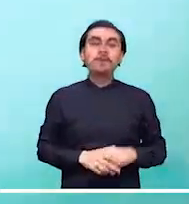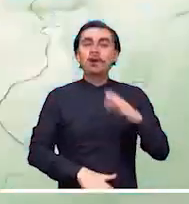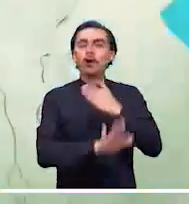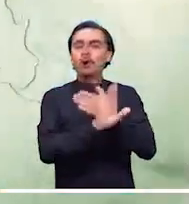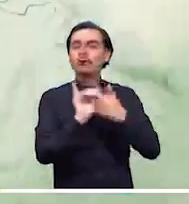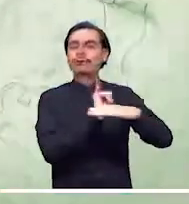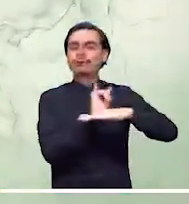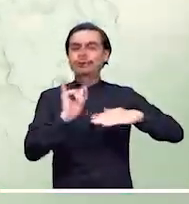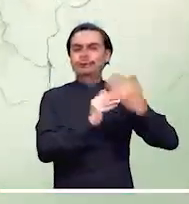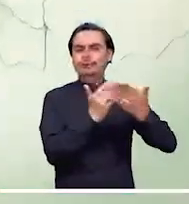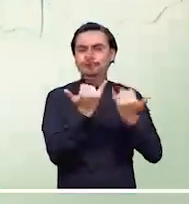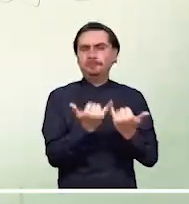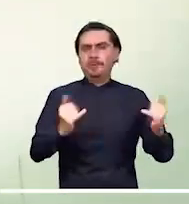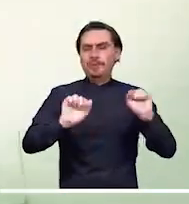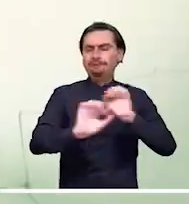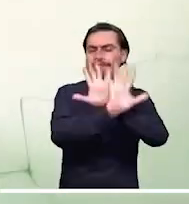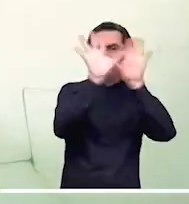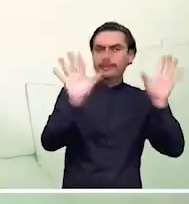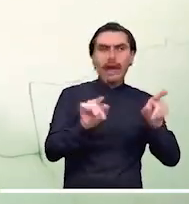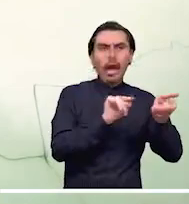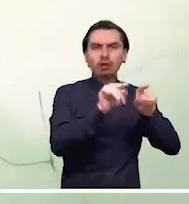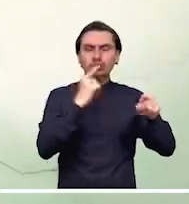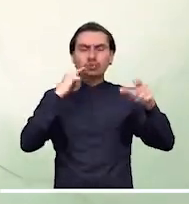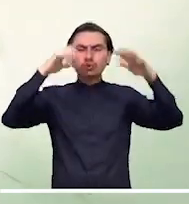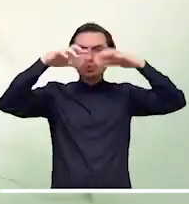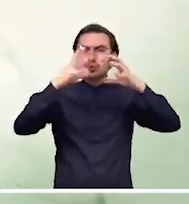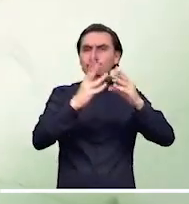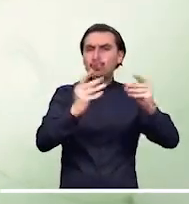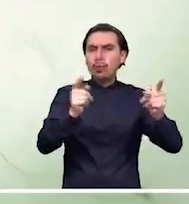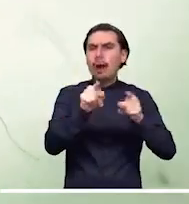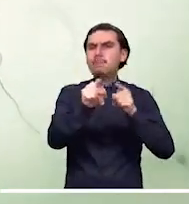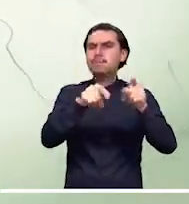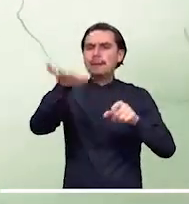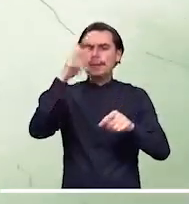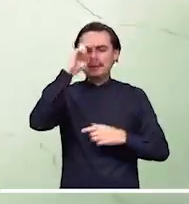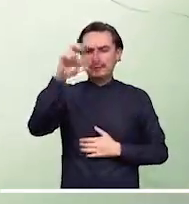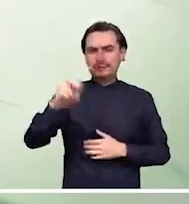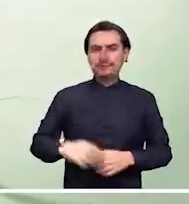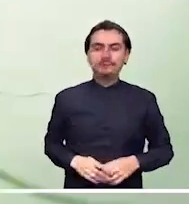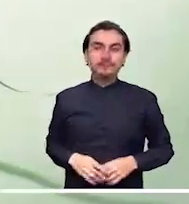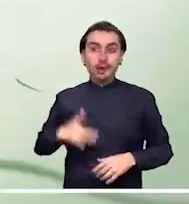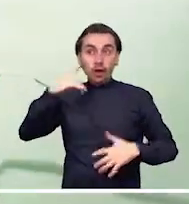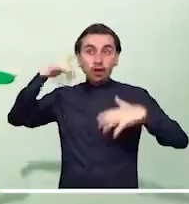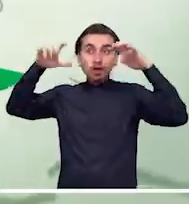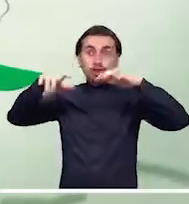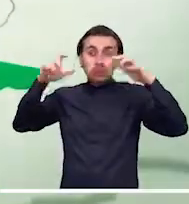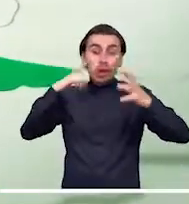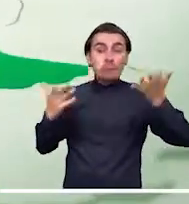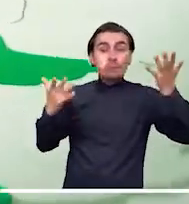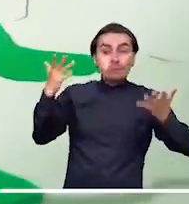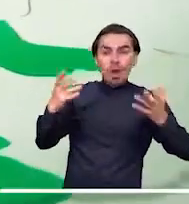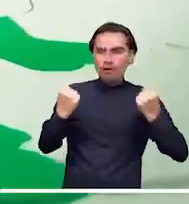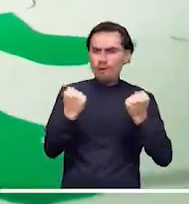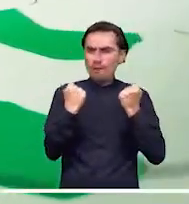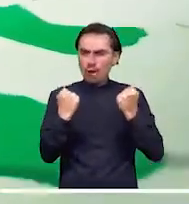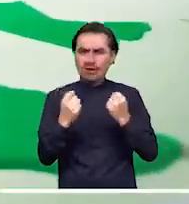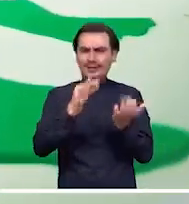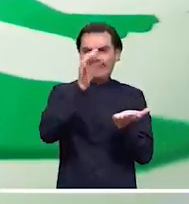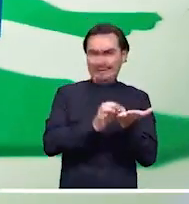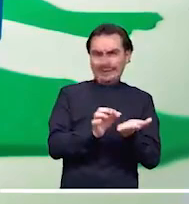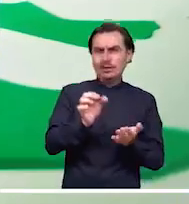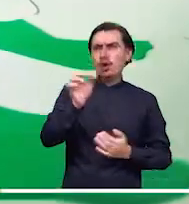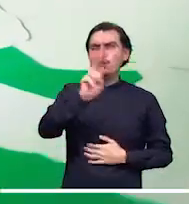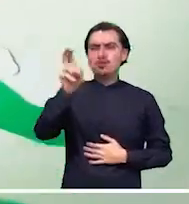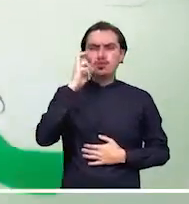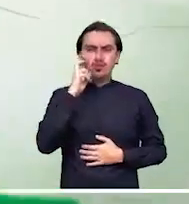aguaceros en las islas de San Andrés y Providencia. En Chocó, Valle del Cauca y Cauca, el día inicia con chubascos,